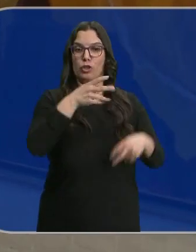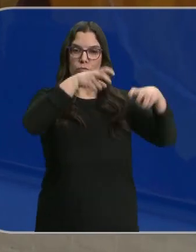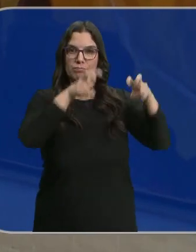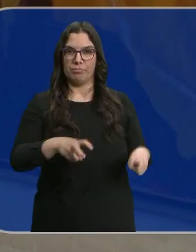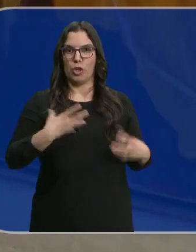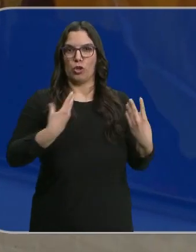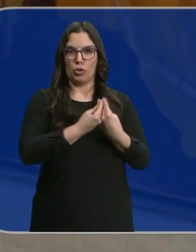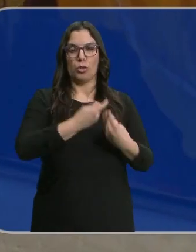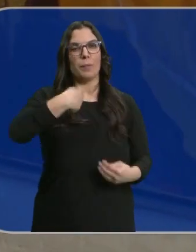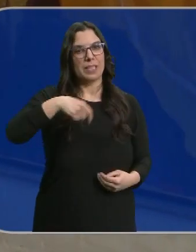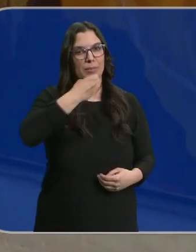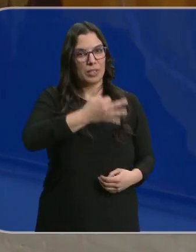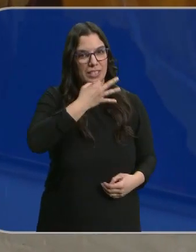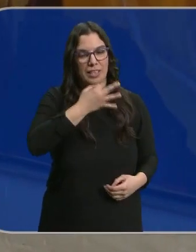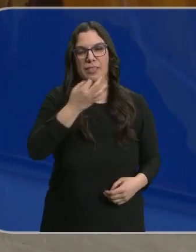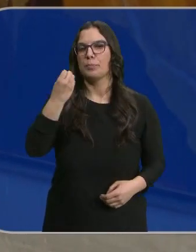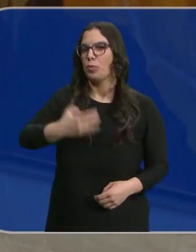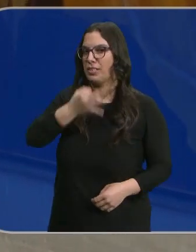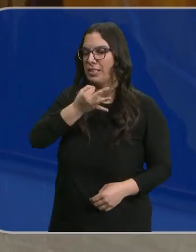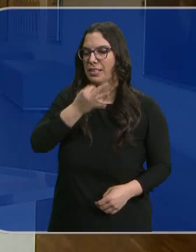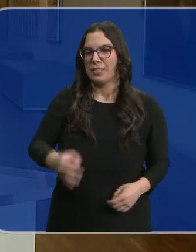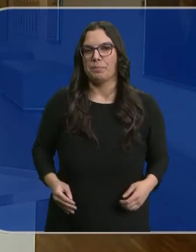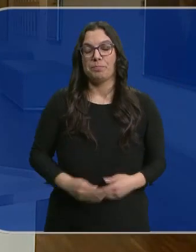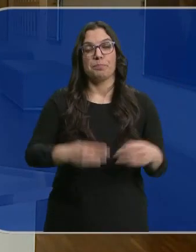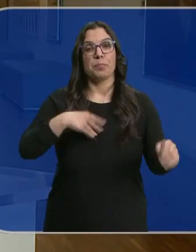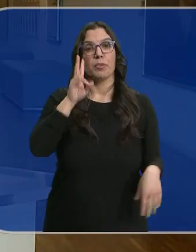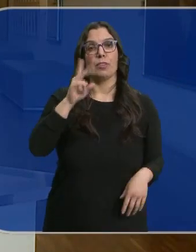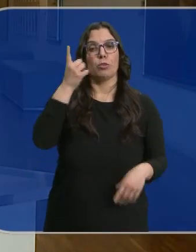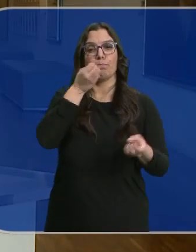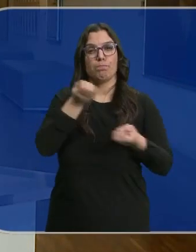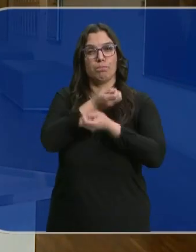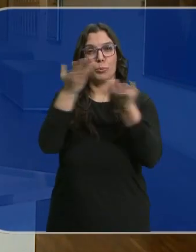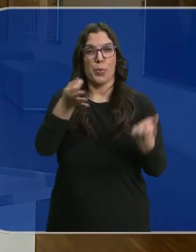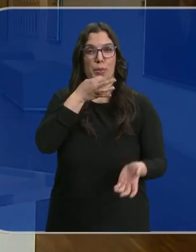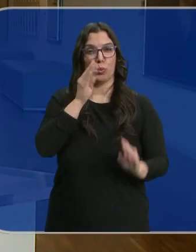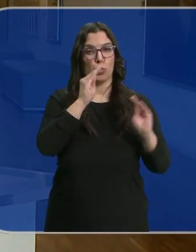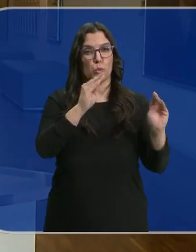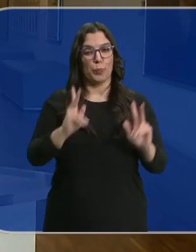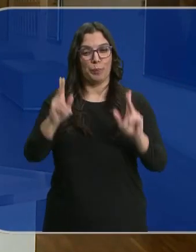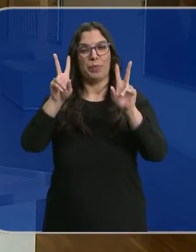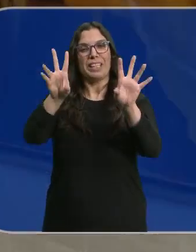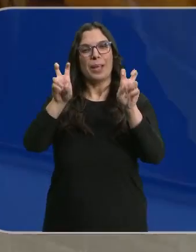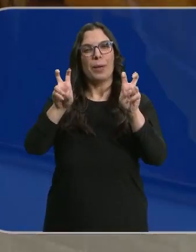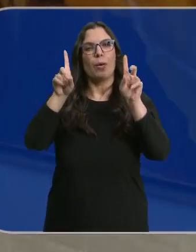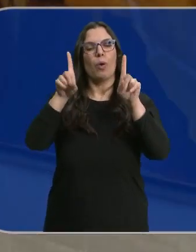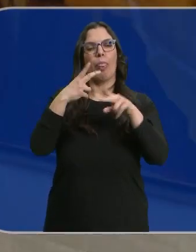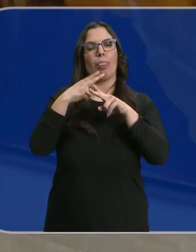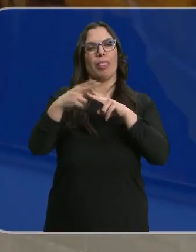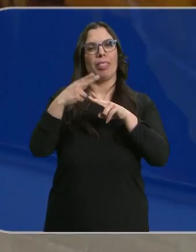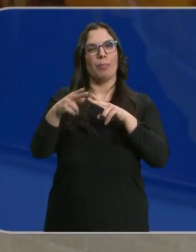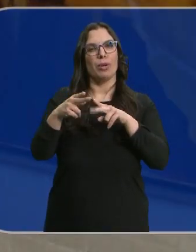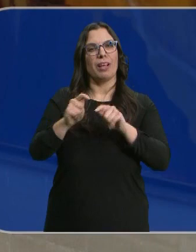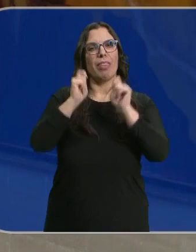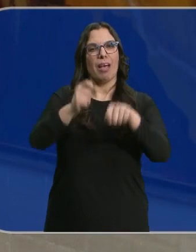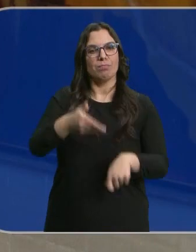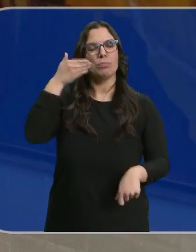informativo. Presidente, buenas tardes. Buenas tardes. Bueno, hemos visto que uno de los mensajes que lanzaba en ese discurso era el de dignificar la política. ¿Qué